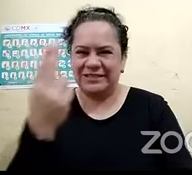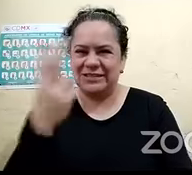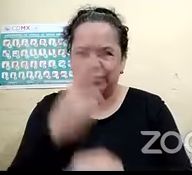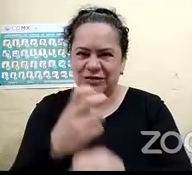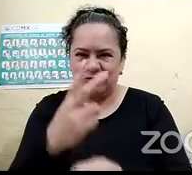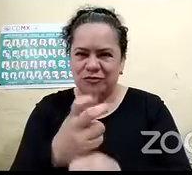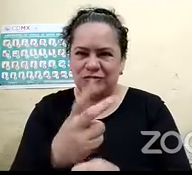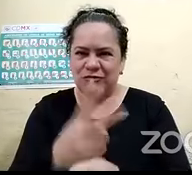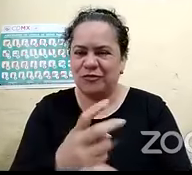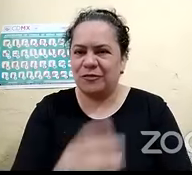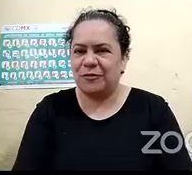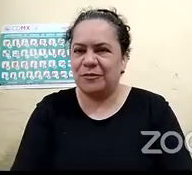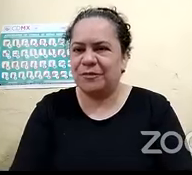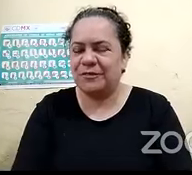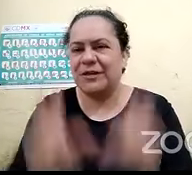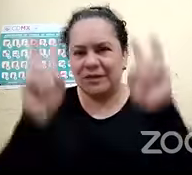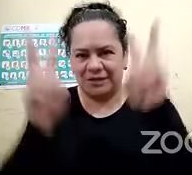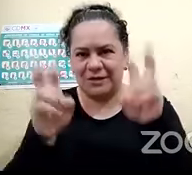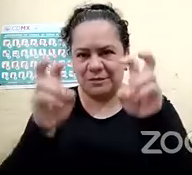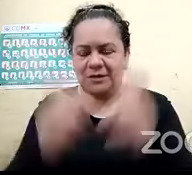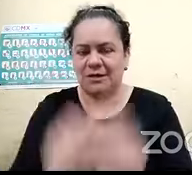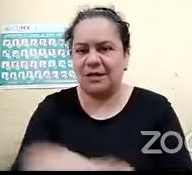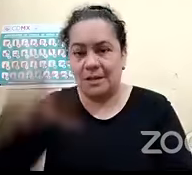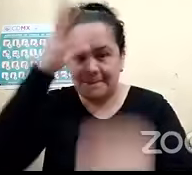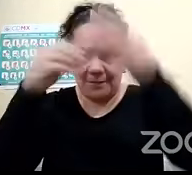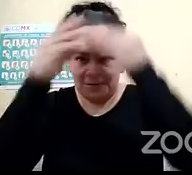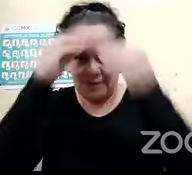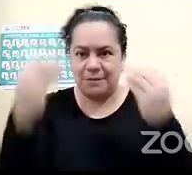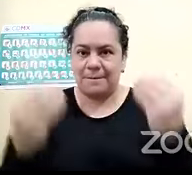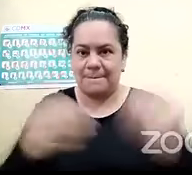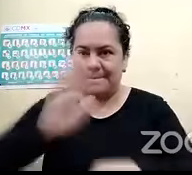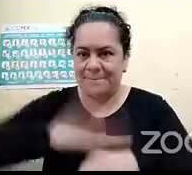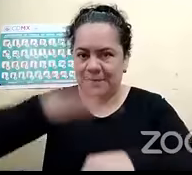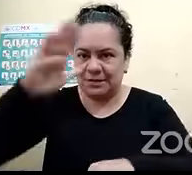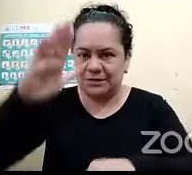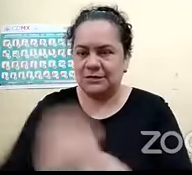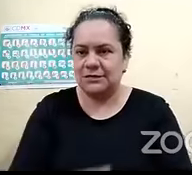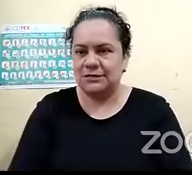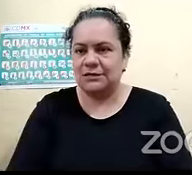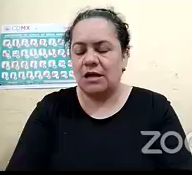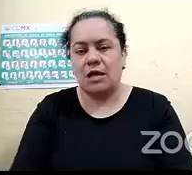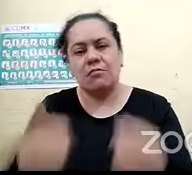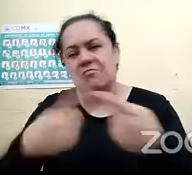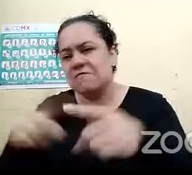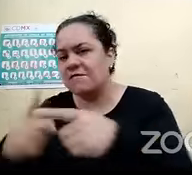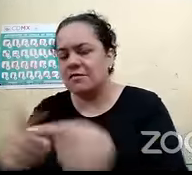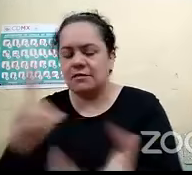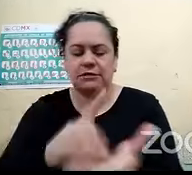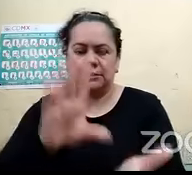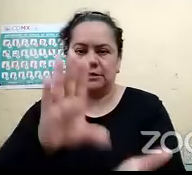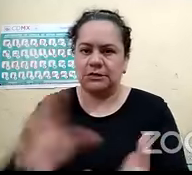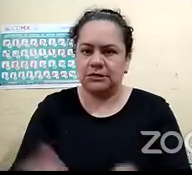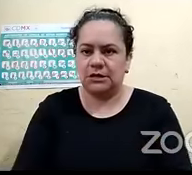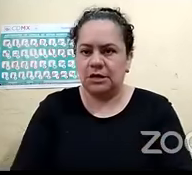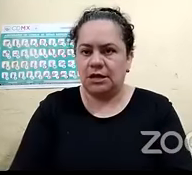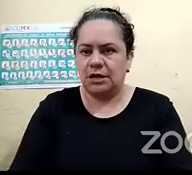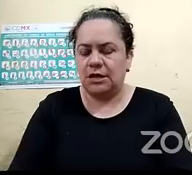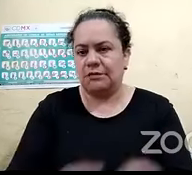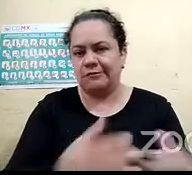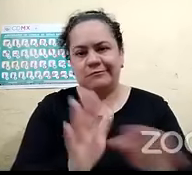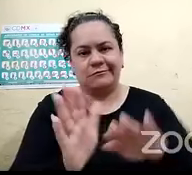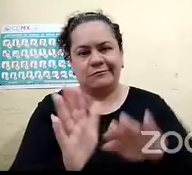como ven yo creo que vamos después a hablar de cada una de las discapacidades para que aprendamos un poquito más porque yo creo que ese es el